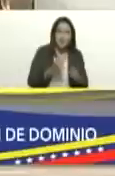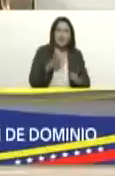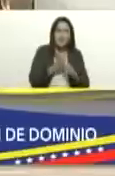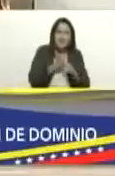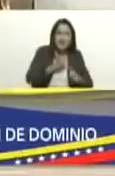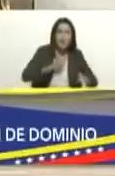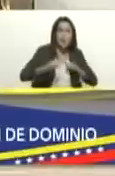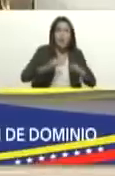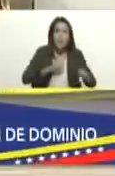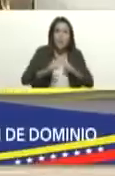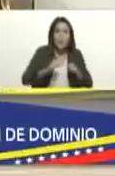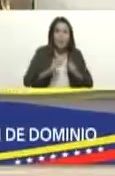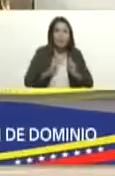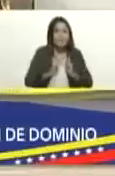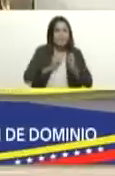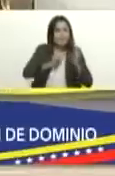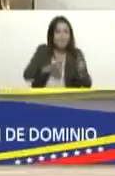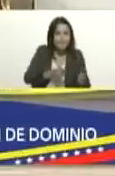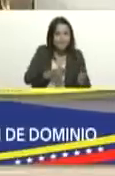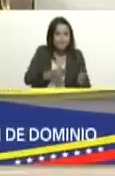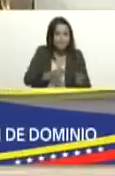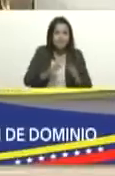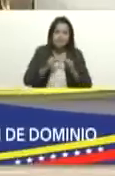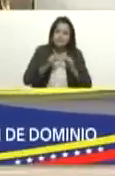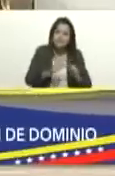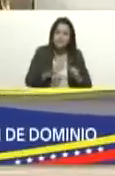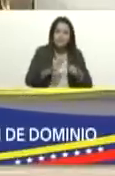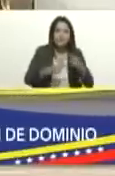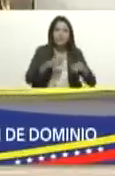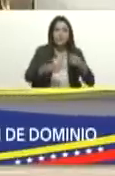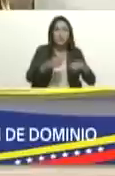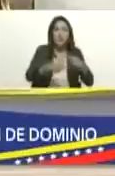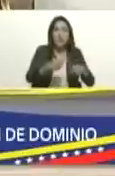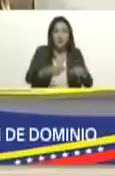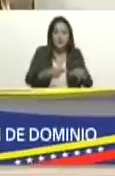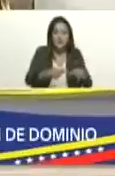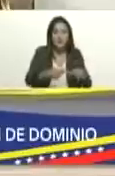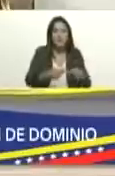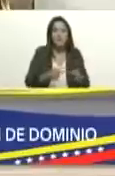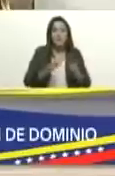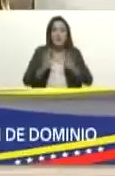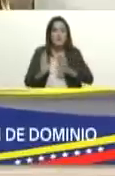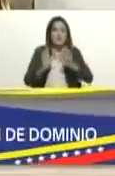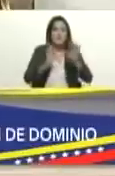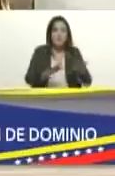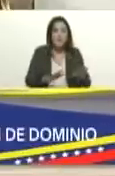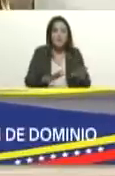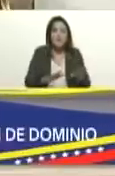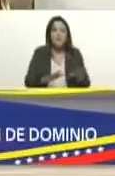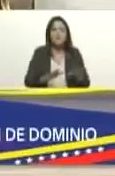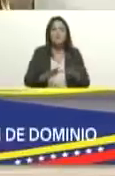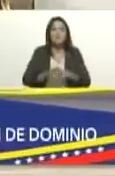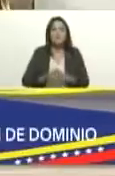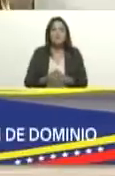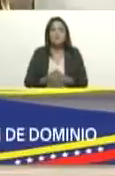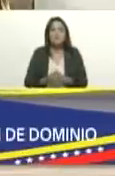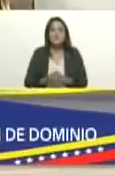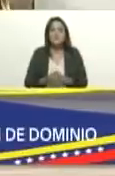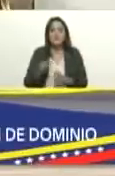nuestro objetivo permanentemente de hacer una patria de hombres y mujeres dignos